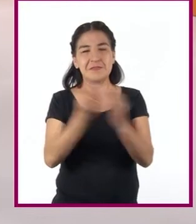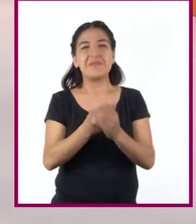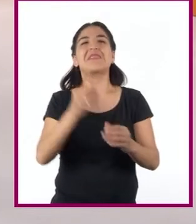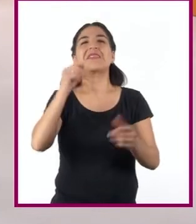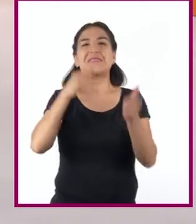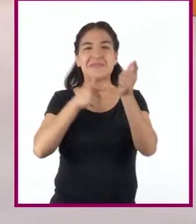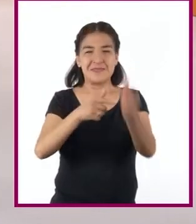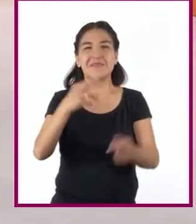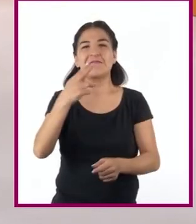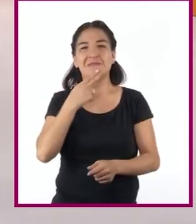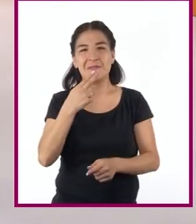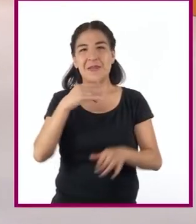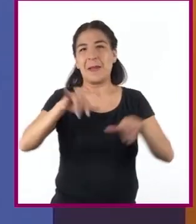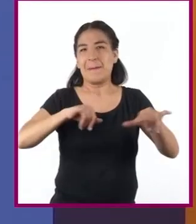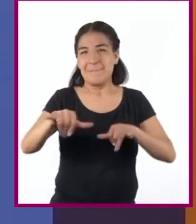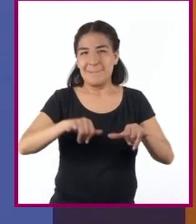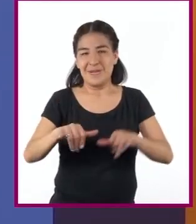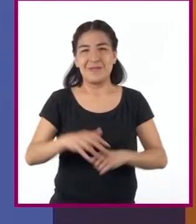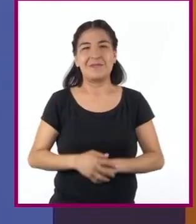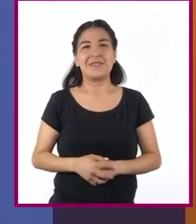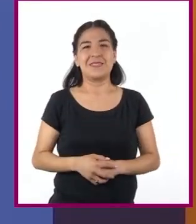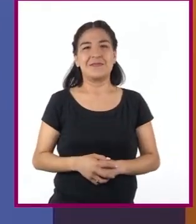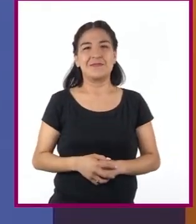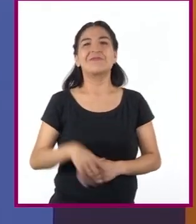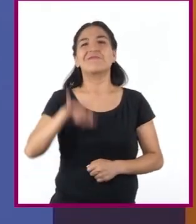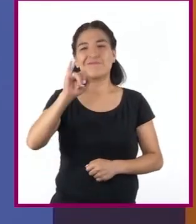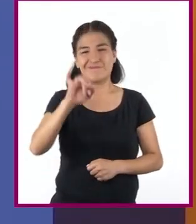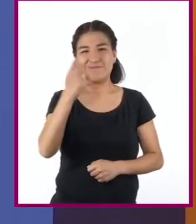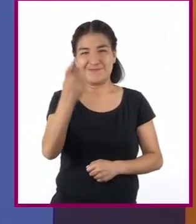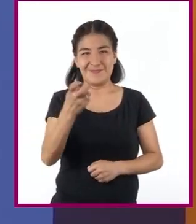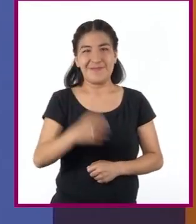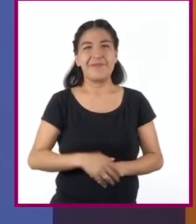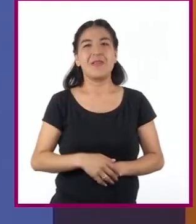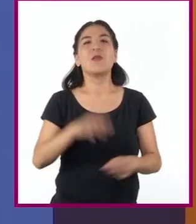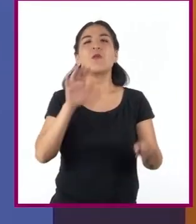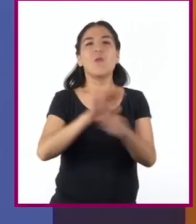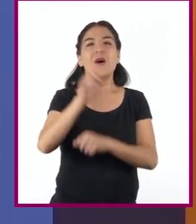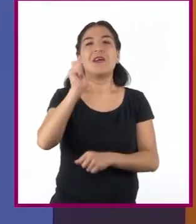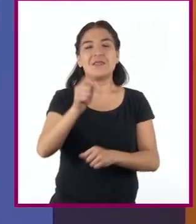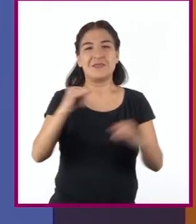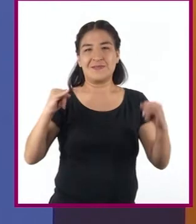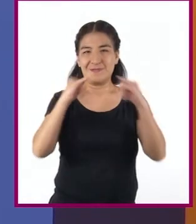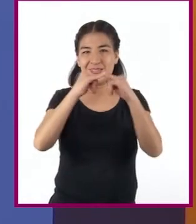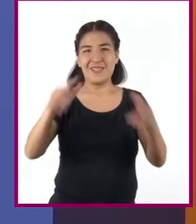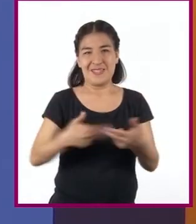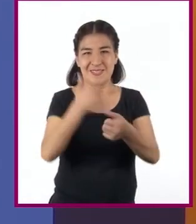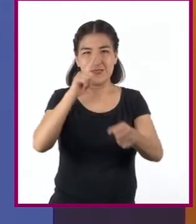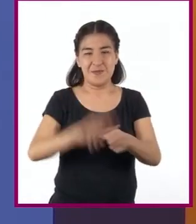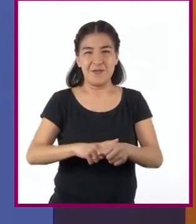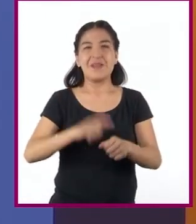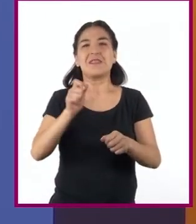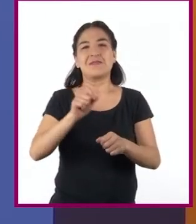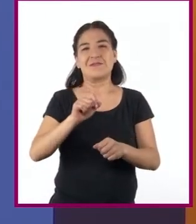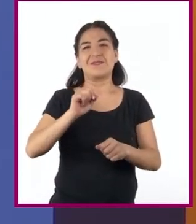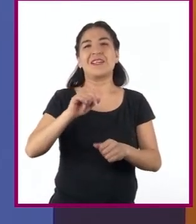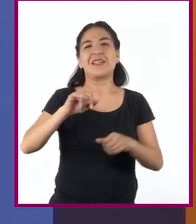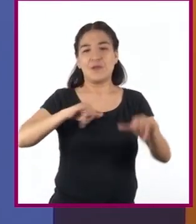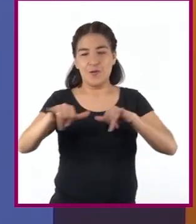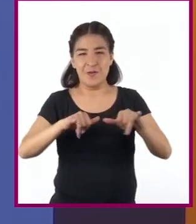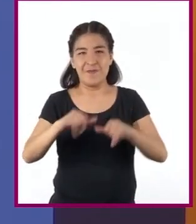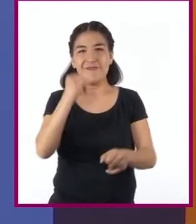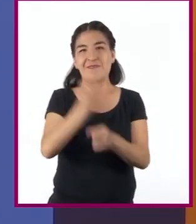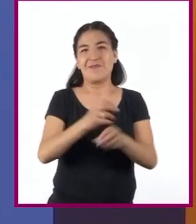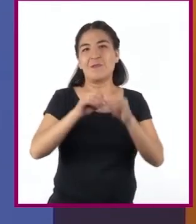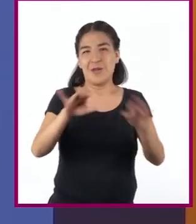utilizando. los mapas. Por supuesto, ahí está el caso del Instituto Nacional de Estadística, Geografía e